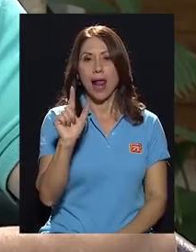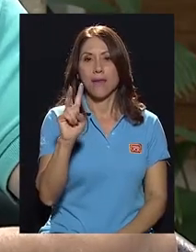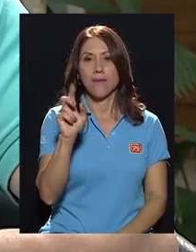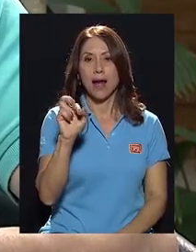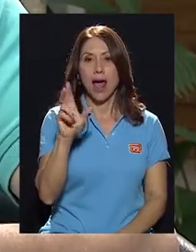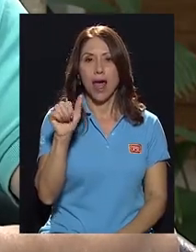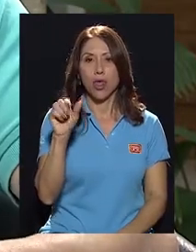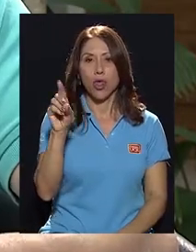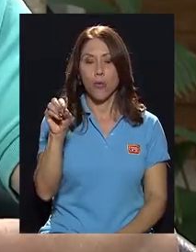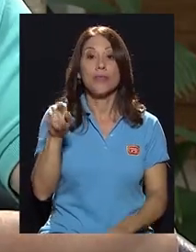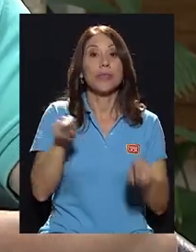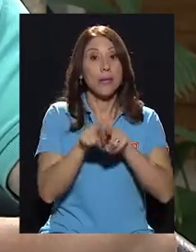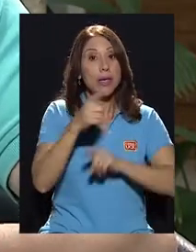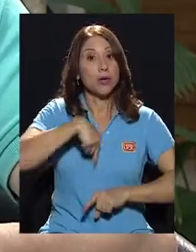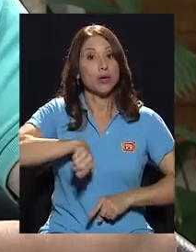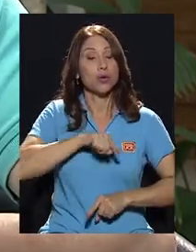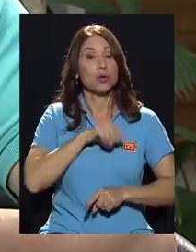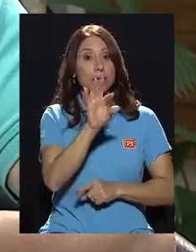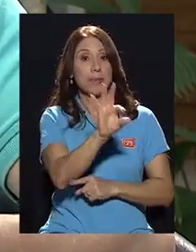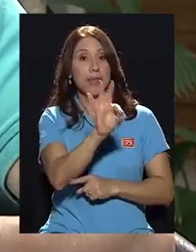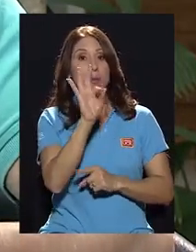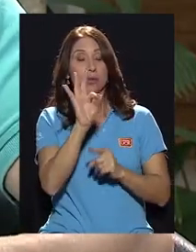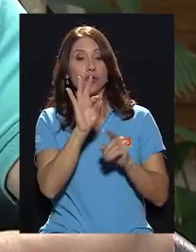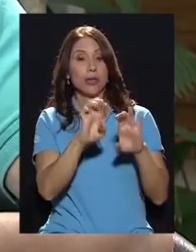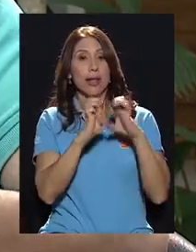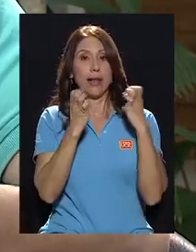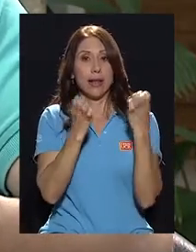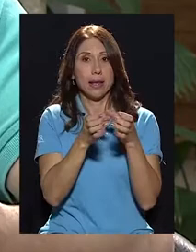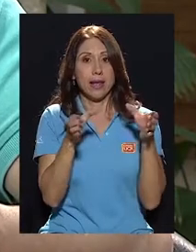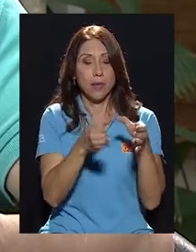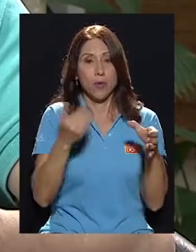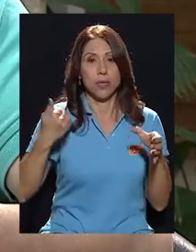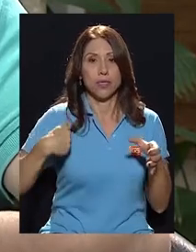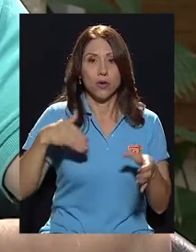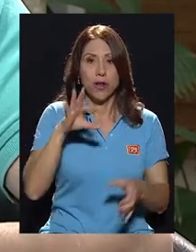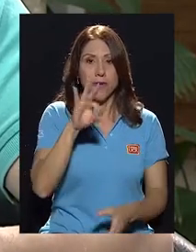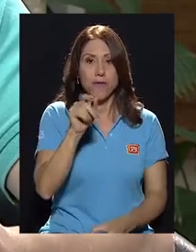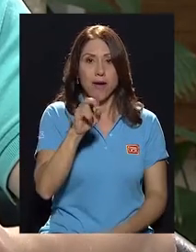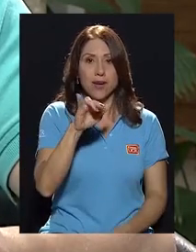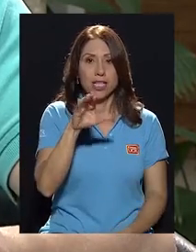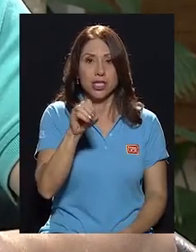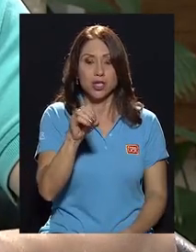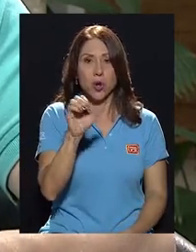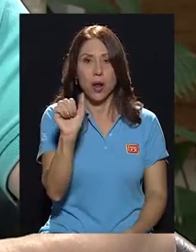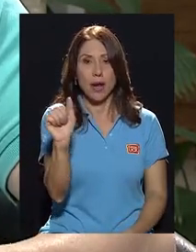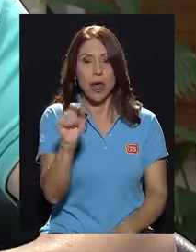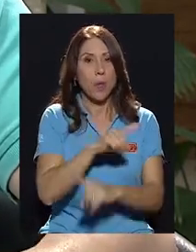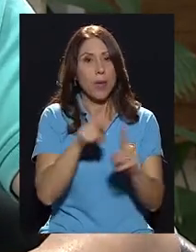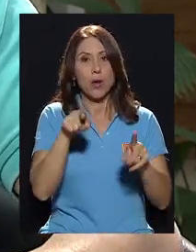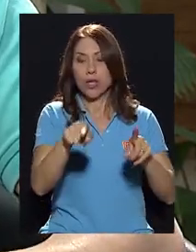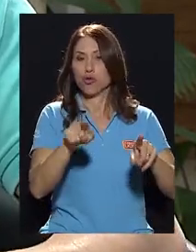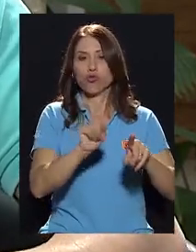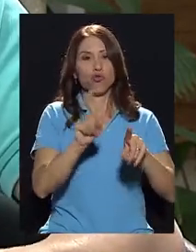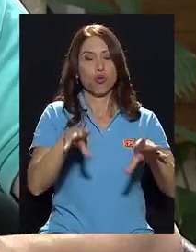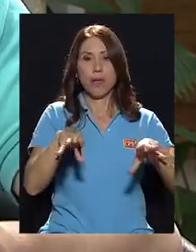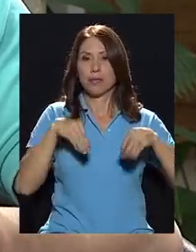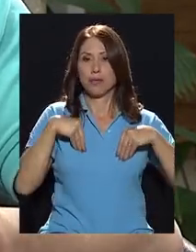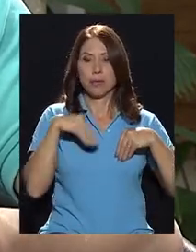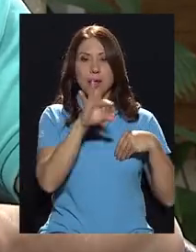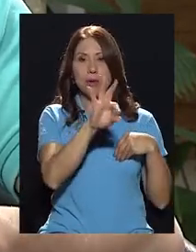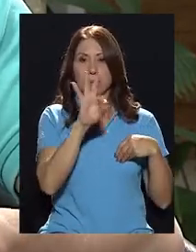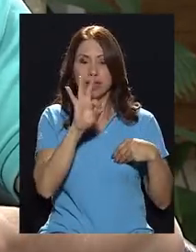le hicimos una invitación al gabinete o al equipo del señor Fabrizio Alvarado, pero no aceptaron